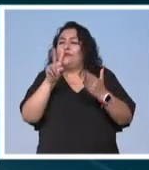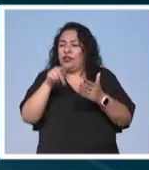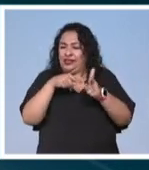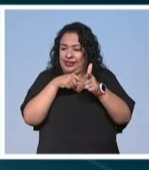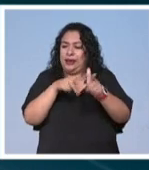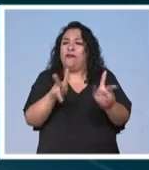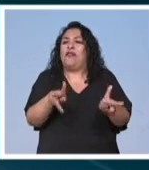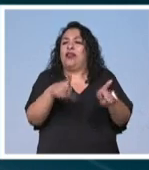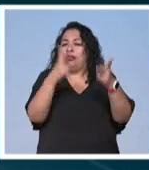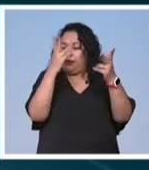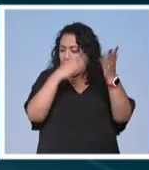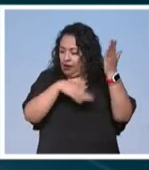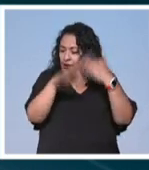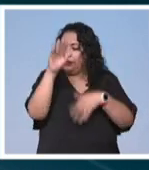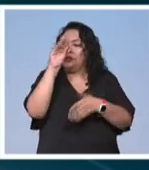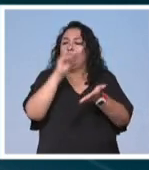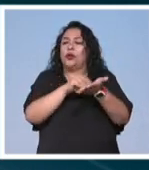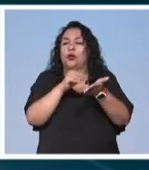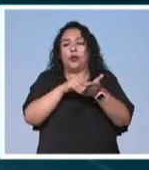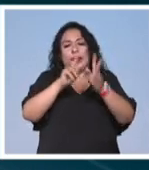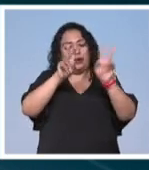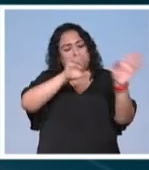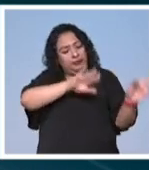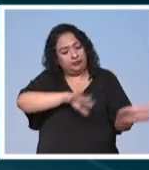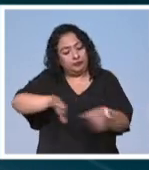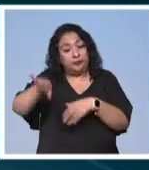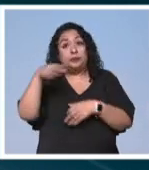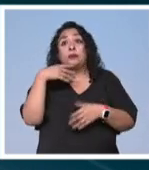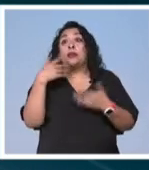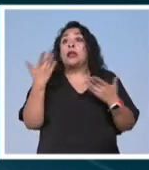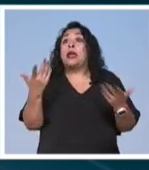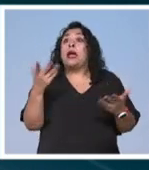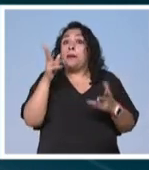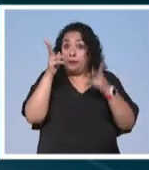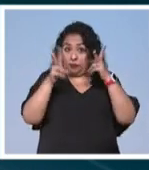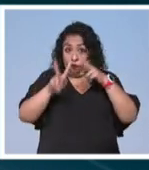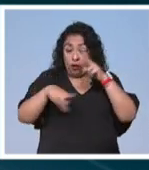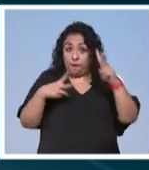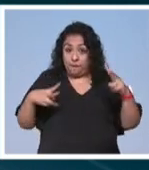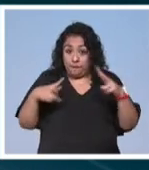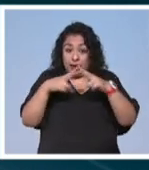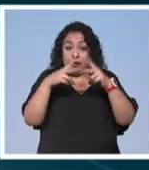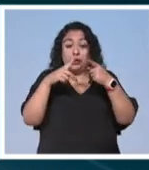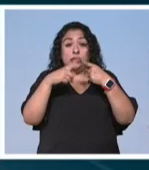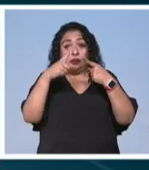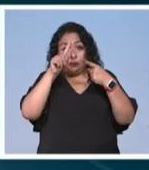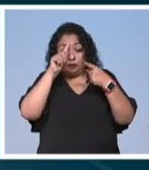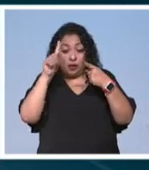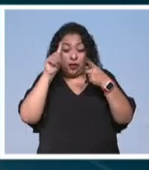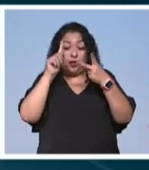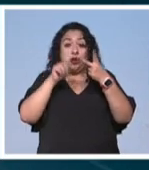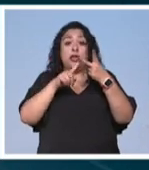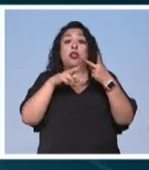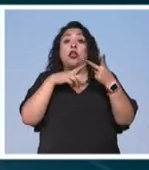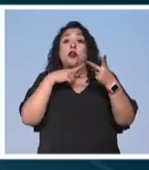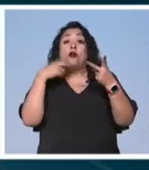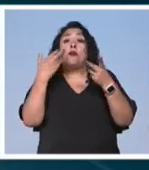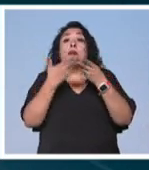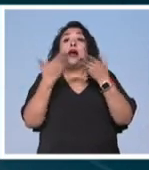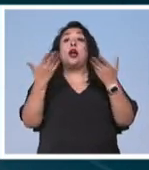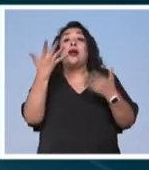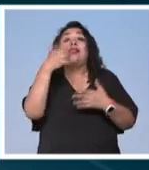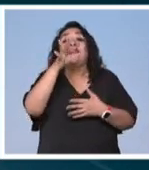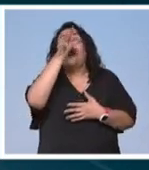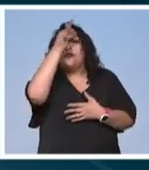un éxito y discutir Harry Potter y cambiamos de tema porque ya visitaron París Madrid Roma y ahora estas 10